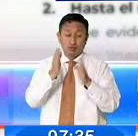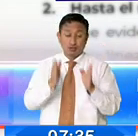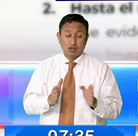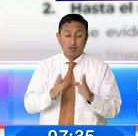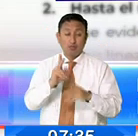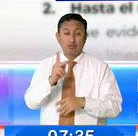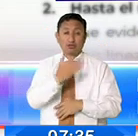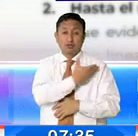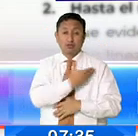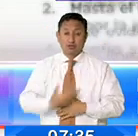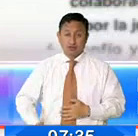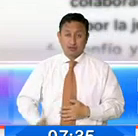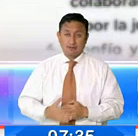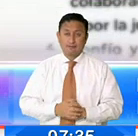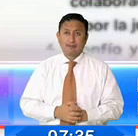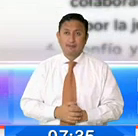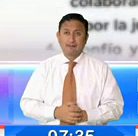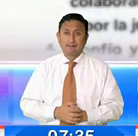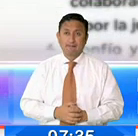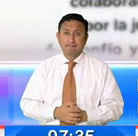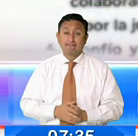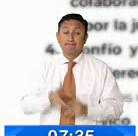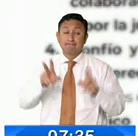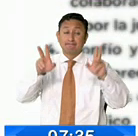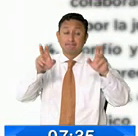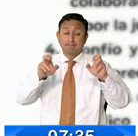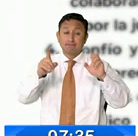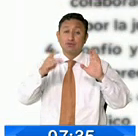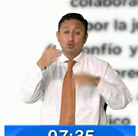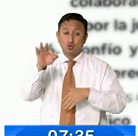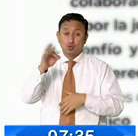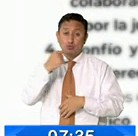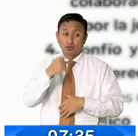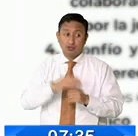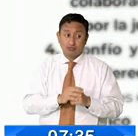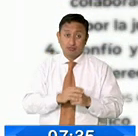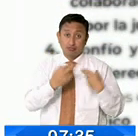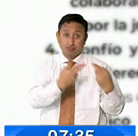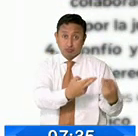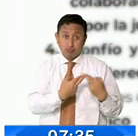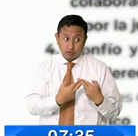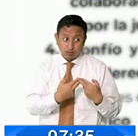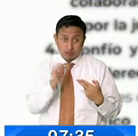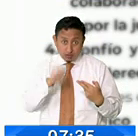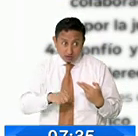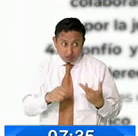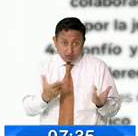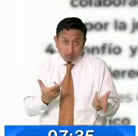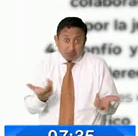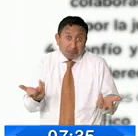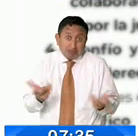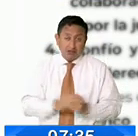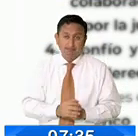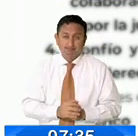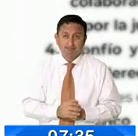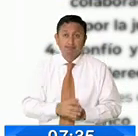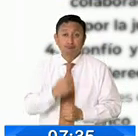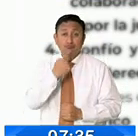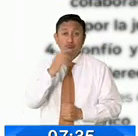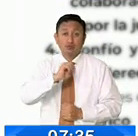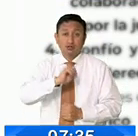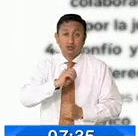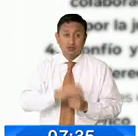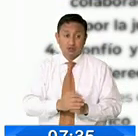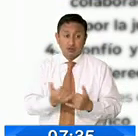vicepresidencia de la República. Sobre aquello reza el documento, hasta el momento no ha recibido respuesta oficial. Ante ello calificó como